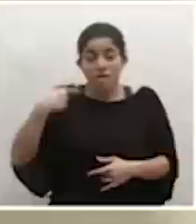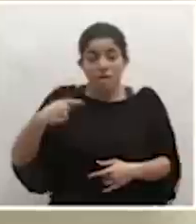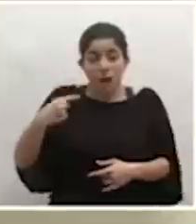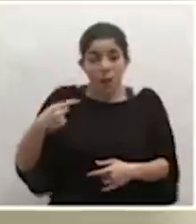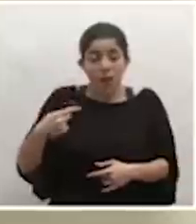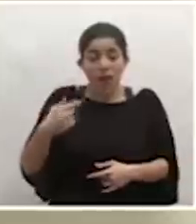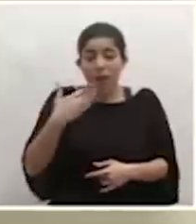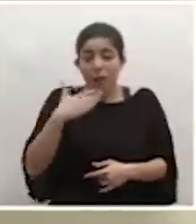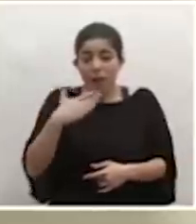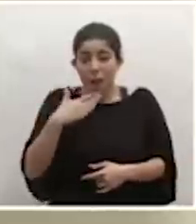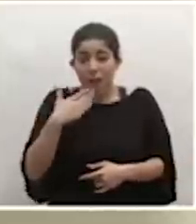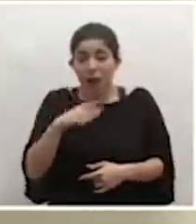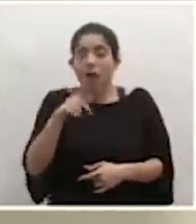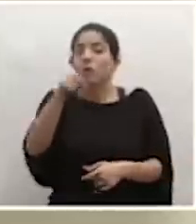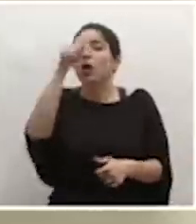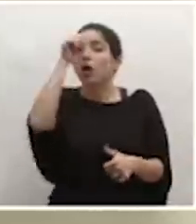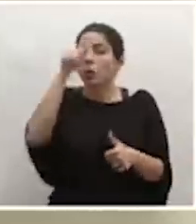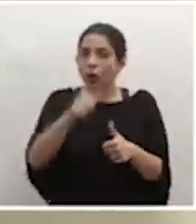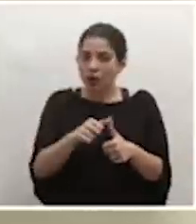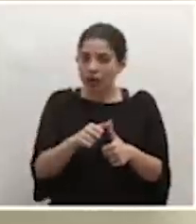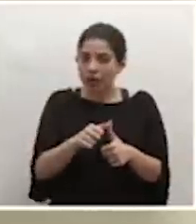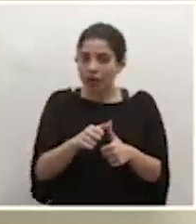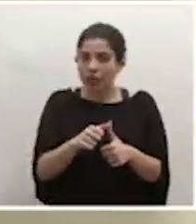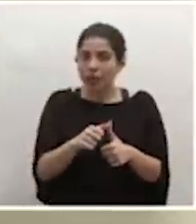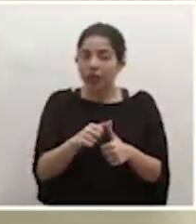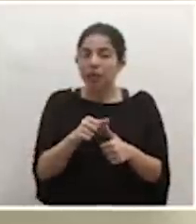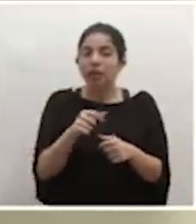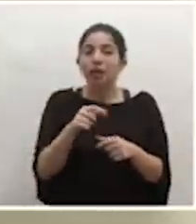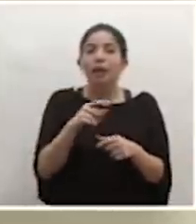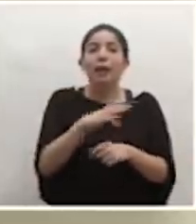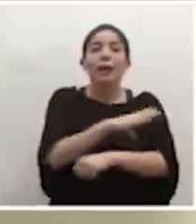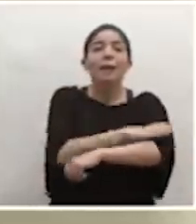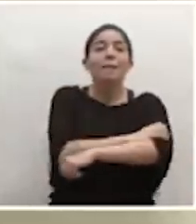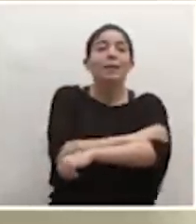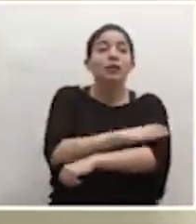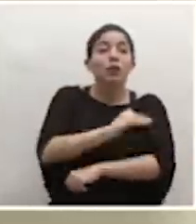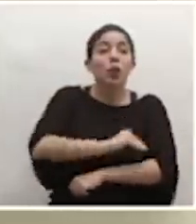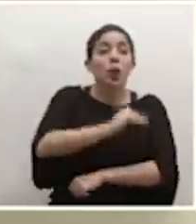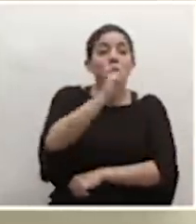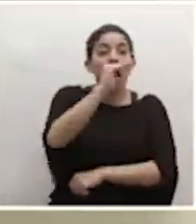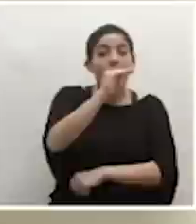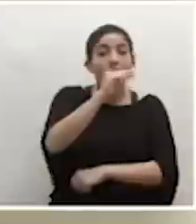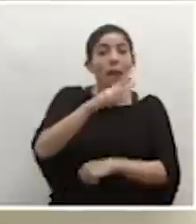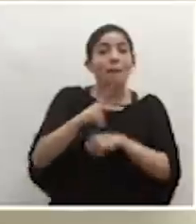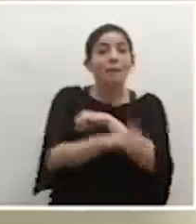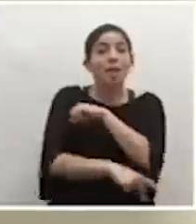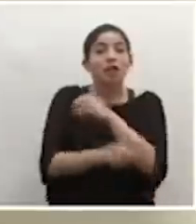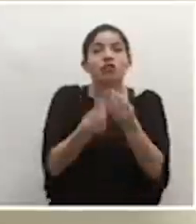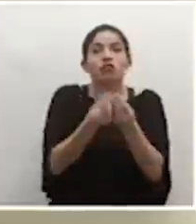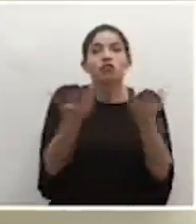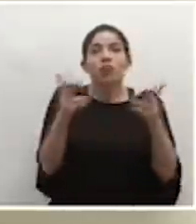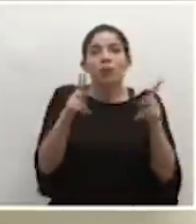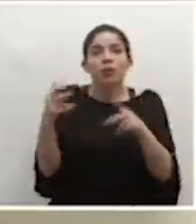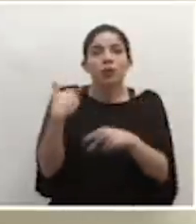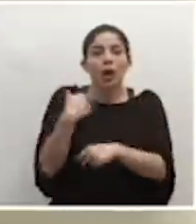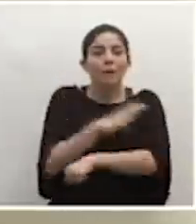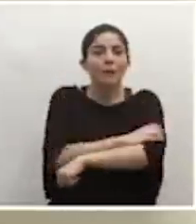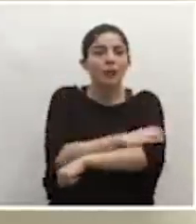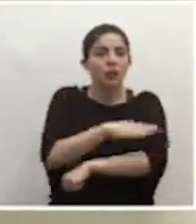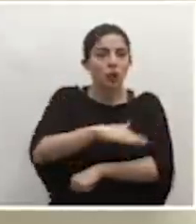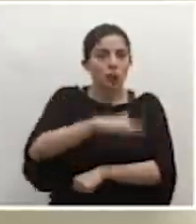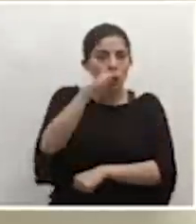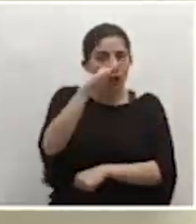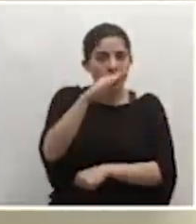también y que recordemos que eso incluso responde a la prevalencia de la hipertensión, de la presión arterial alta en nuestro país, que se acerca